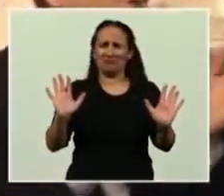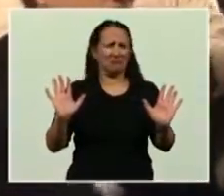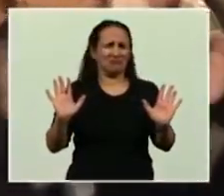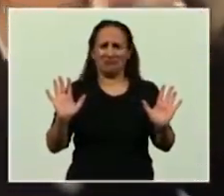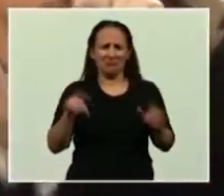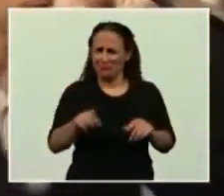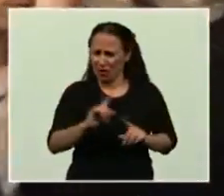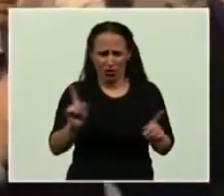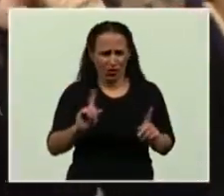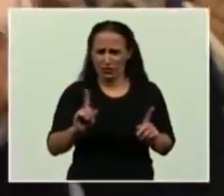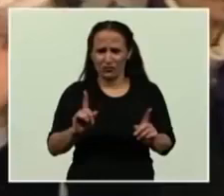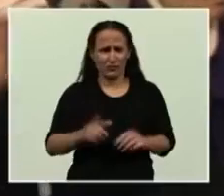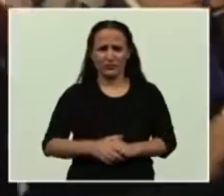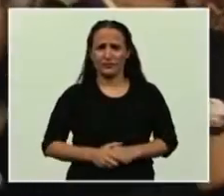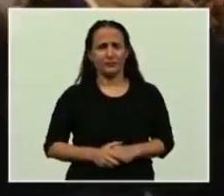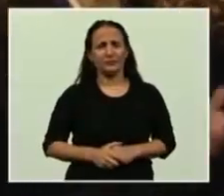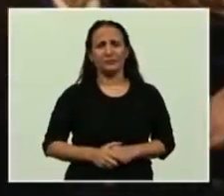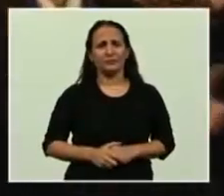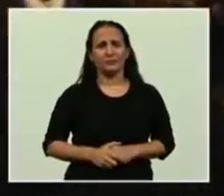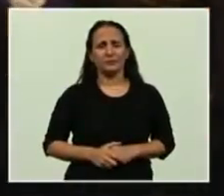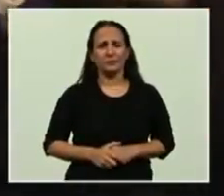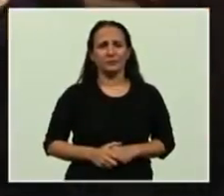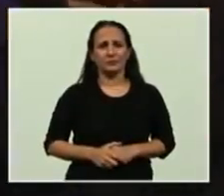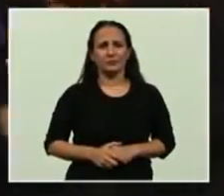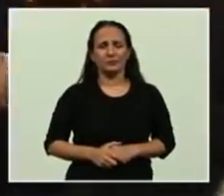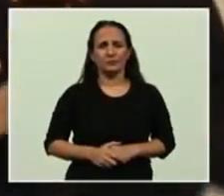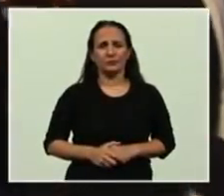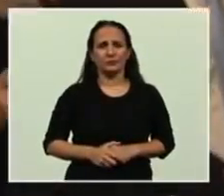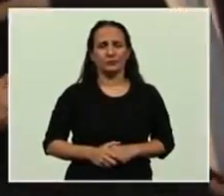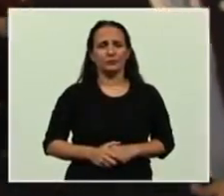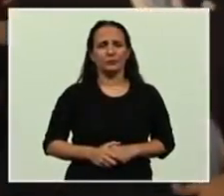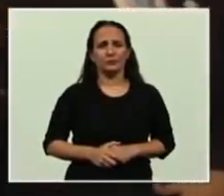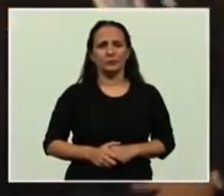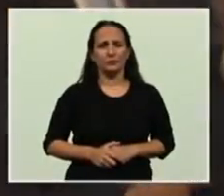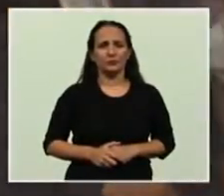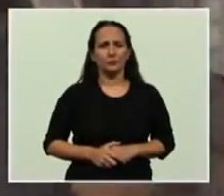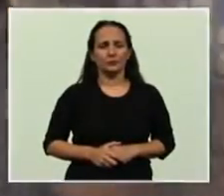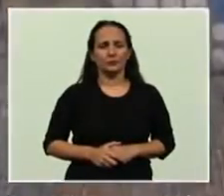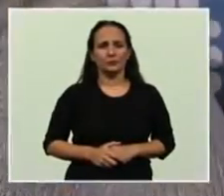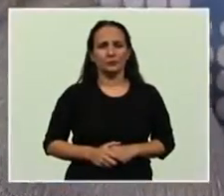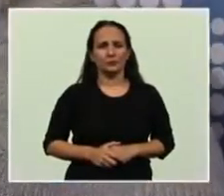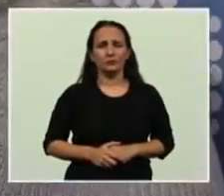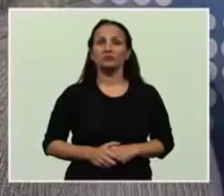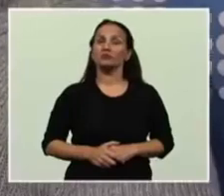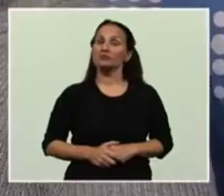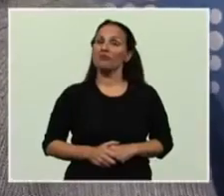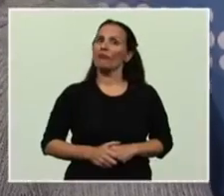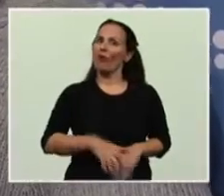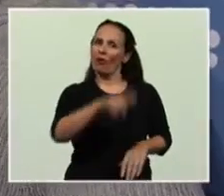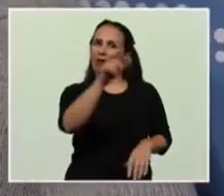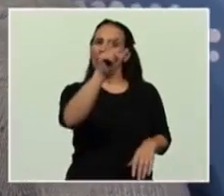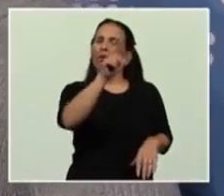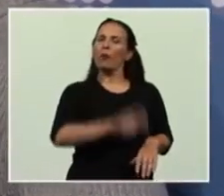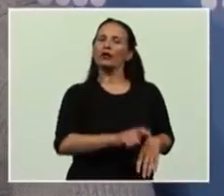voces con mucho micrófono